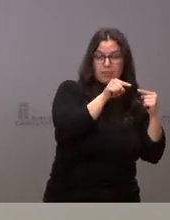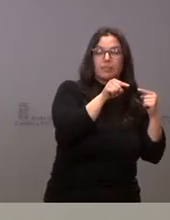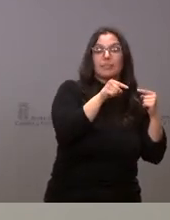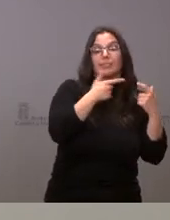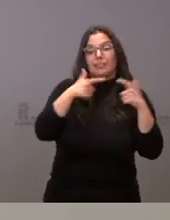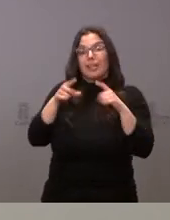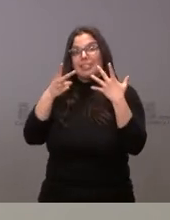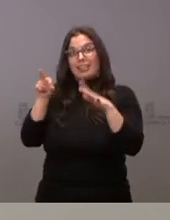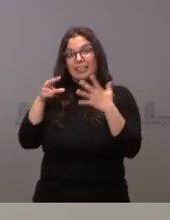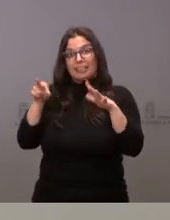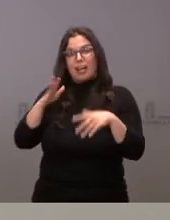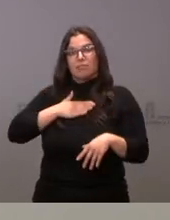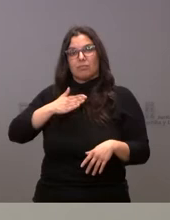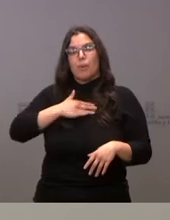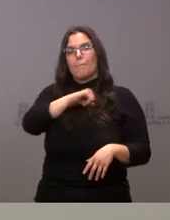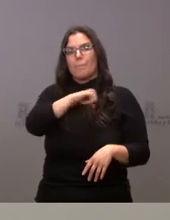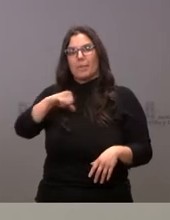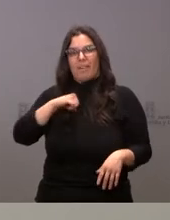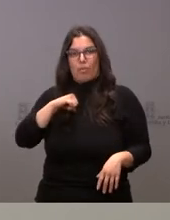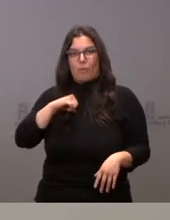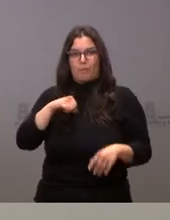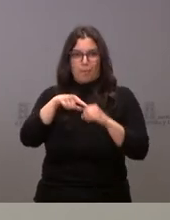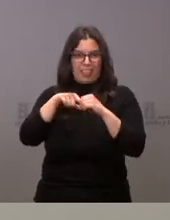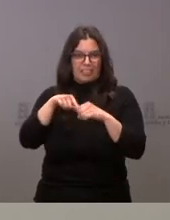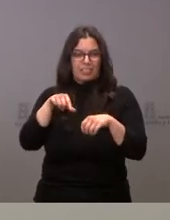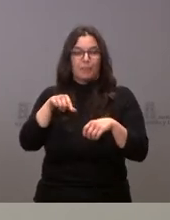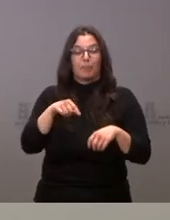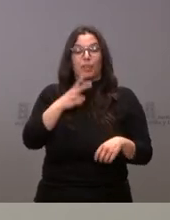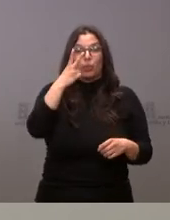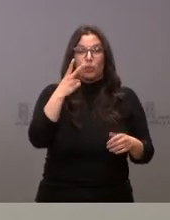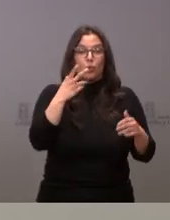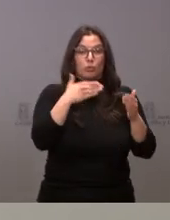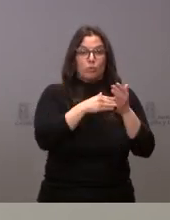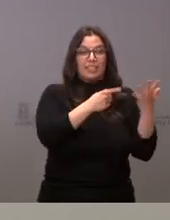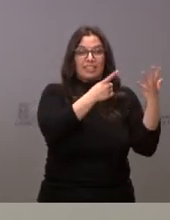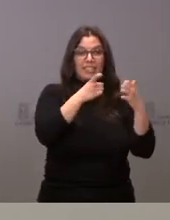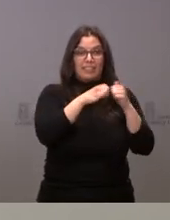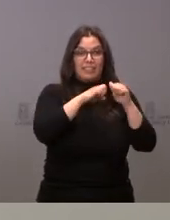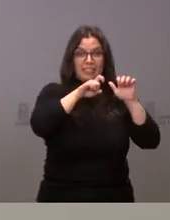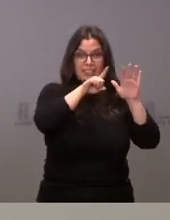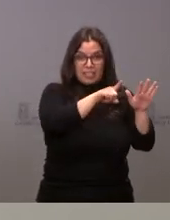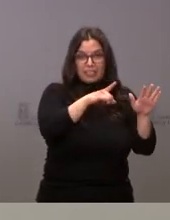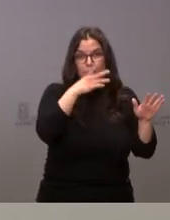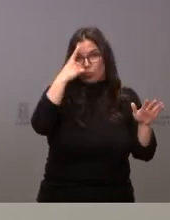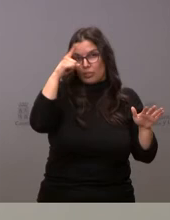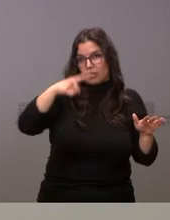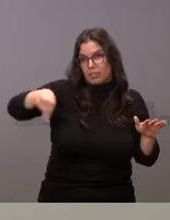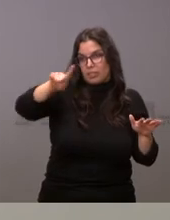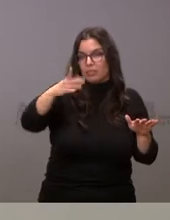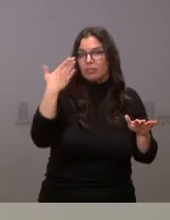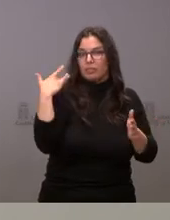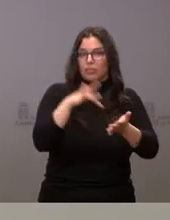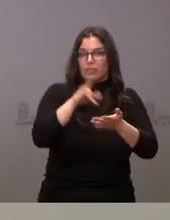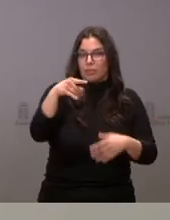y 70 son de carácter privado las 2.626 porque sé que ustedes el otro día también